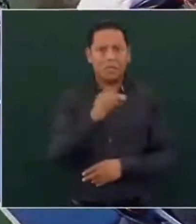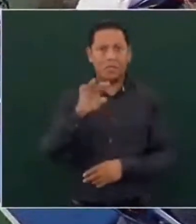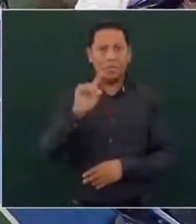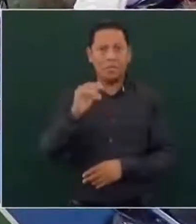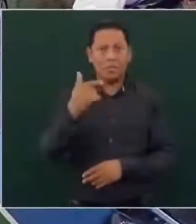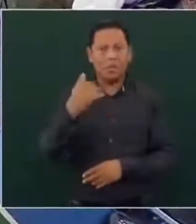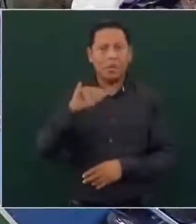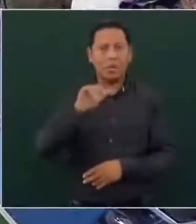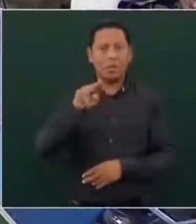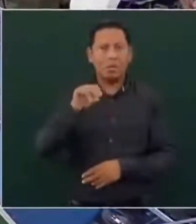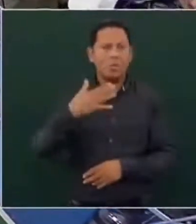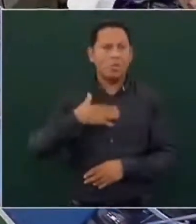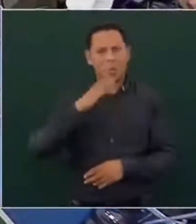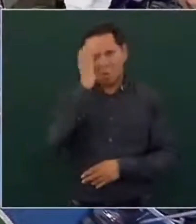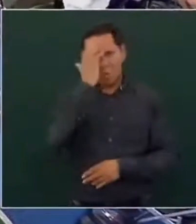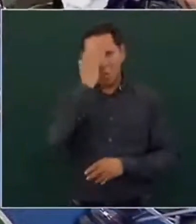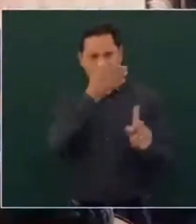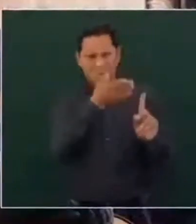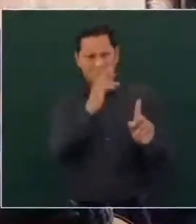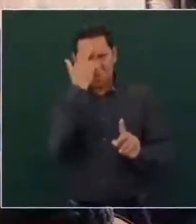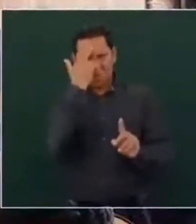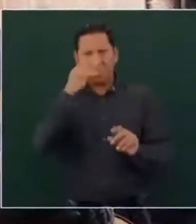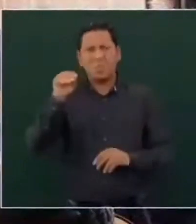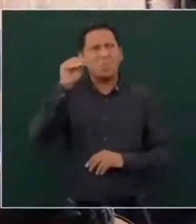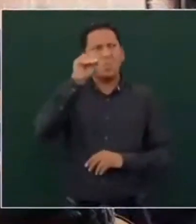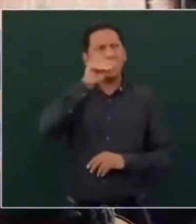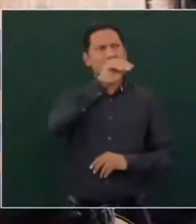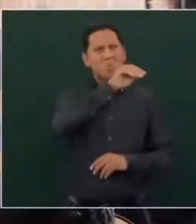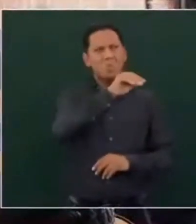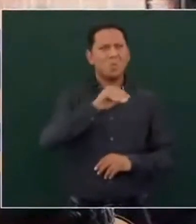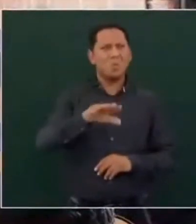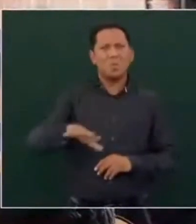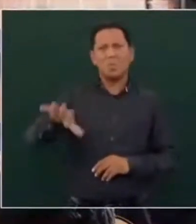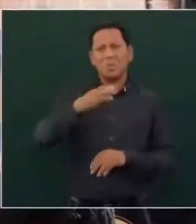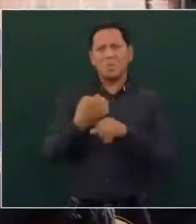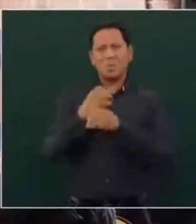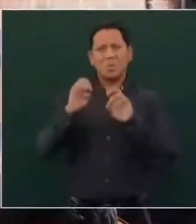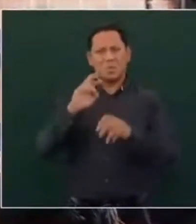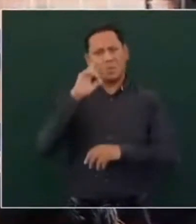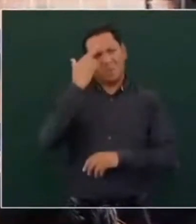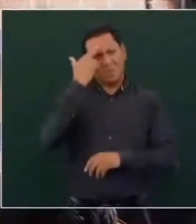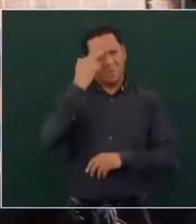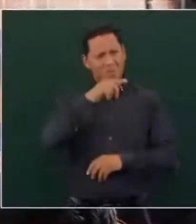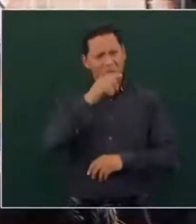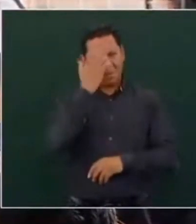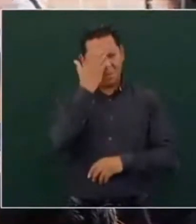Nos conocemos ya desde que usted andaba en sus primeras campañas electorales aquí en este estado. Oiga,